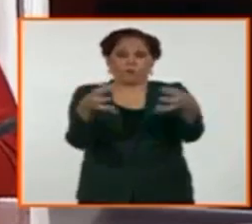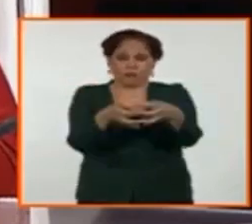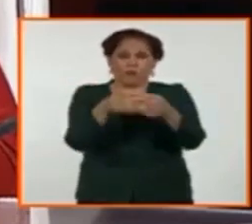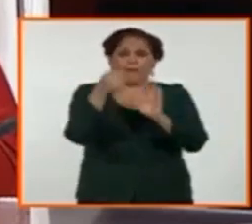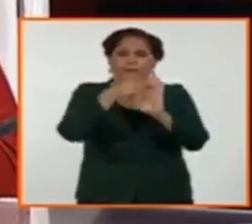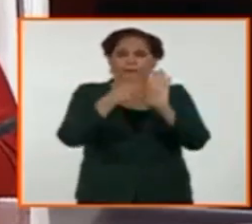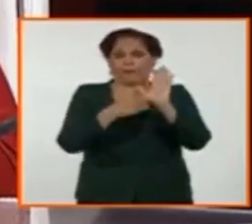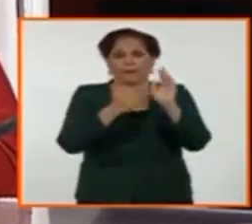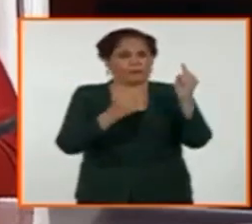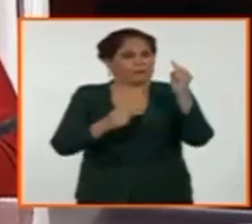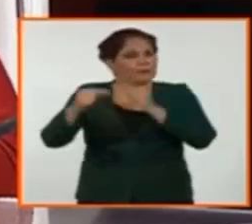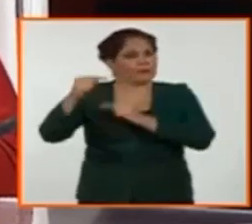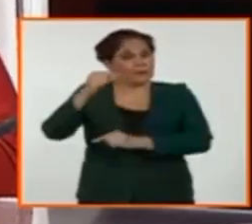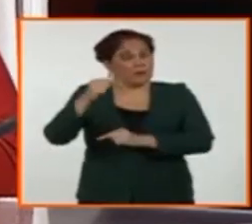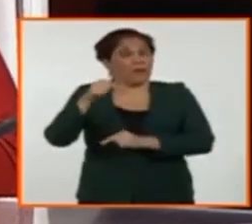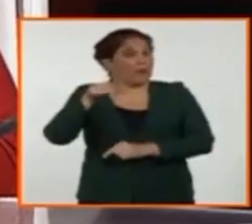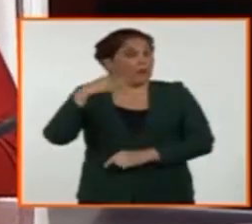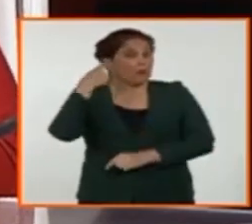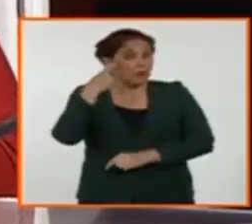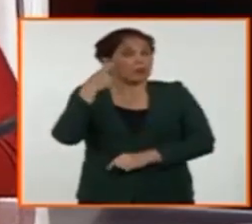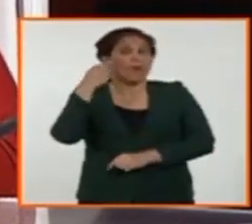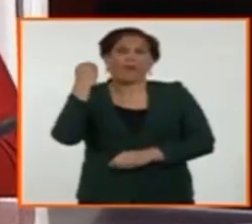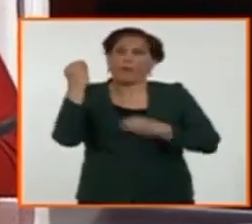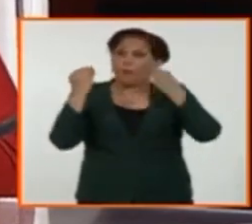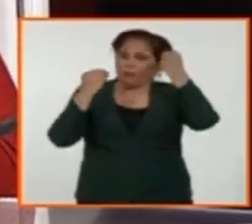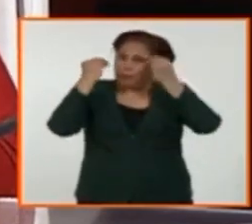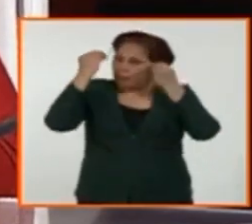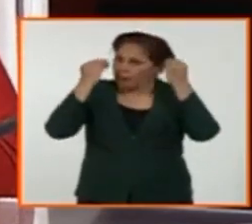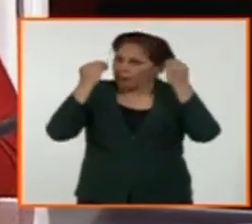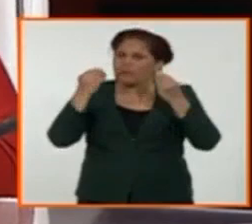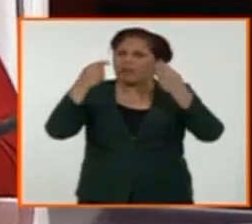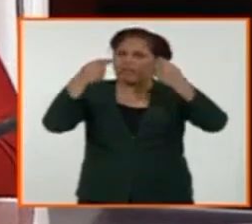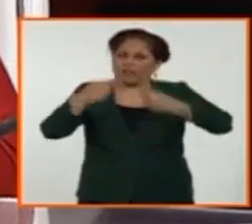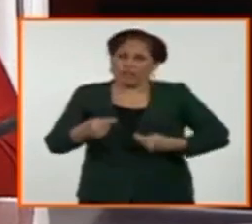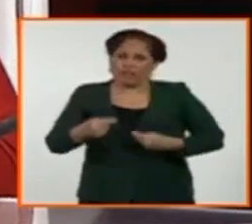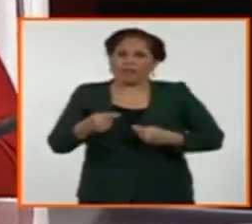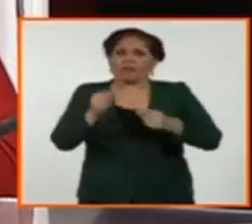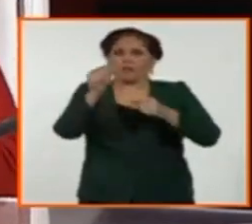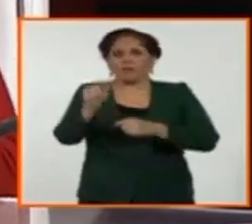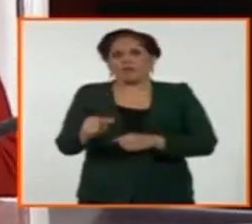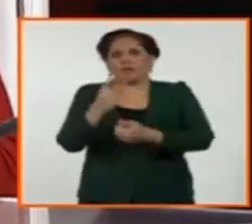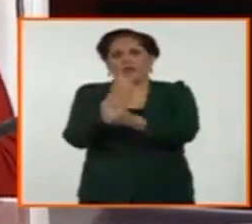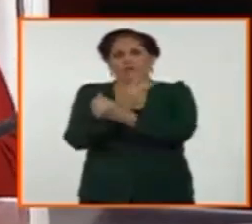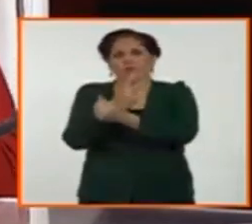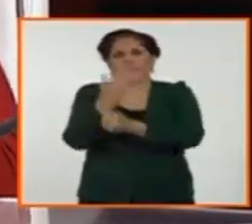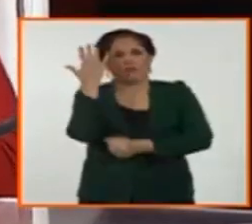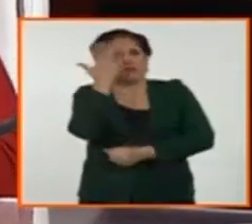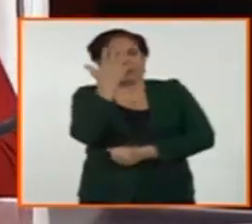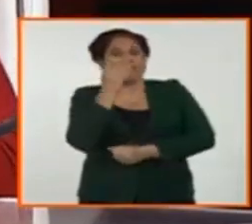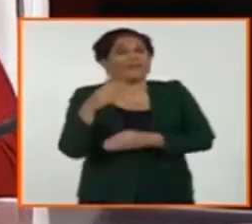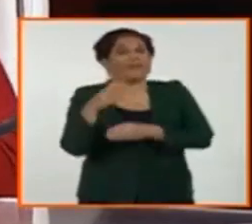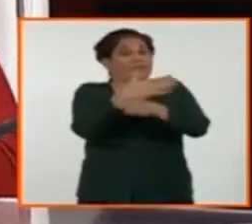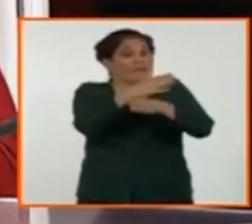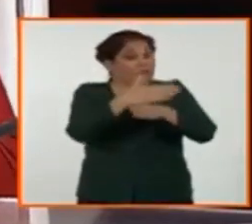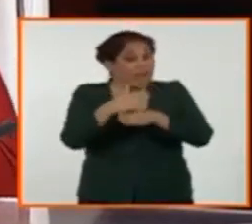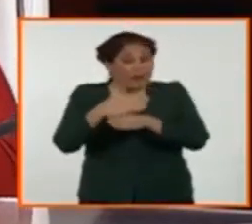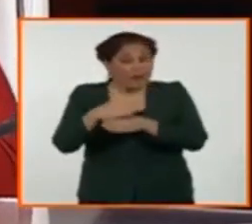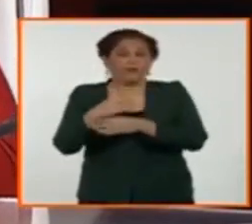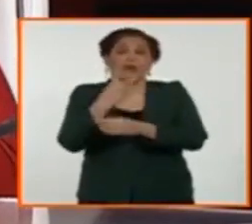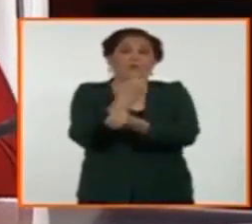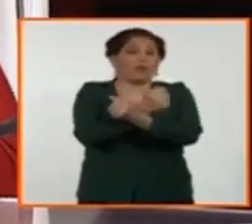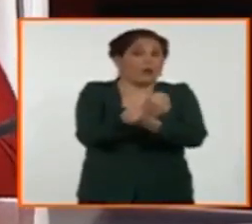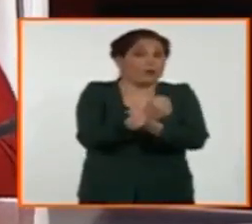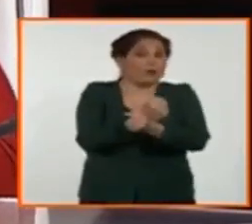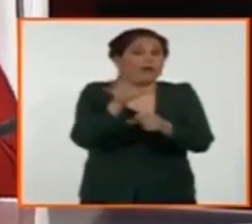fundamentales que nos sirvieron para pensarnos las definiciones de situación de vulnerabilidad, los diferentes tipos de vulnerabilidad, pero